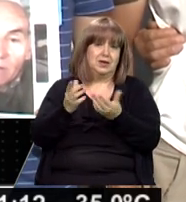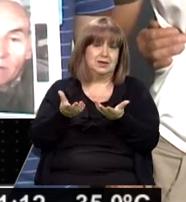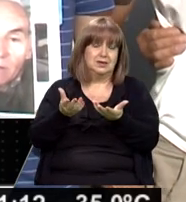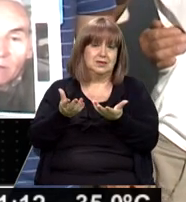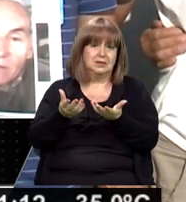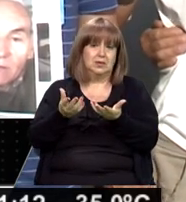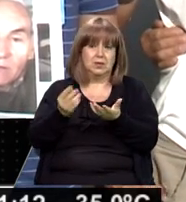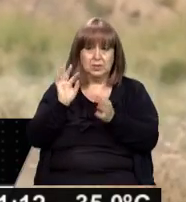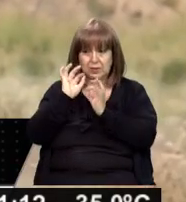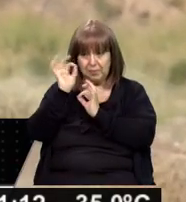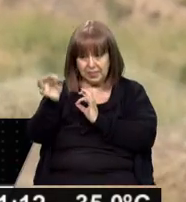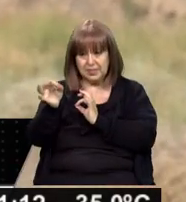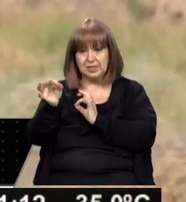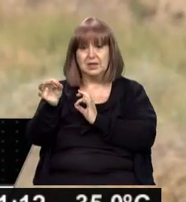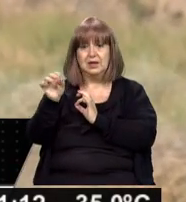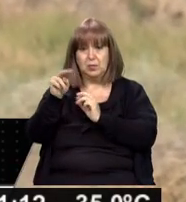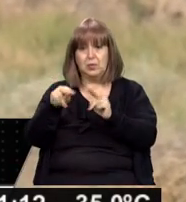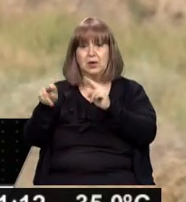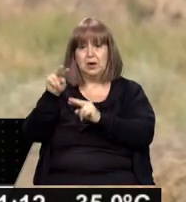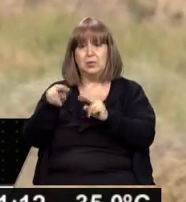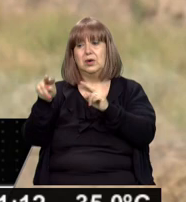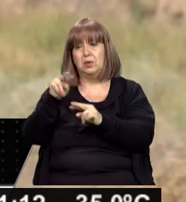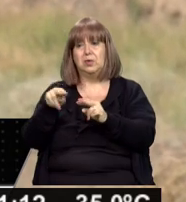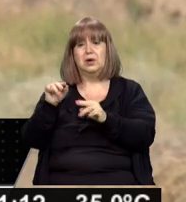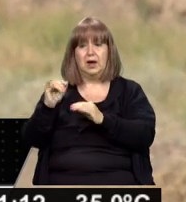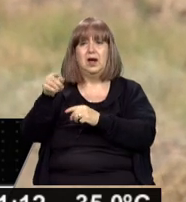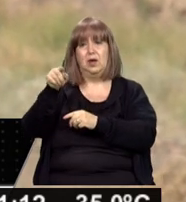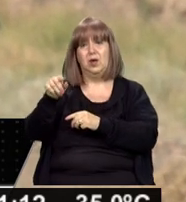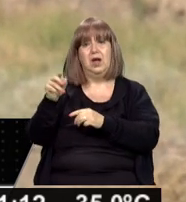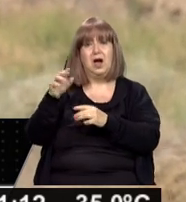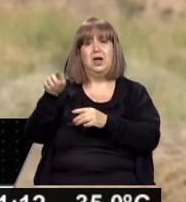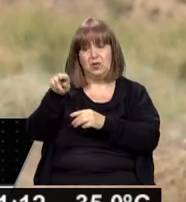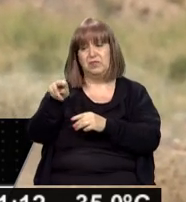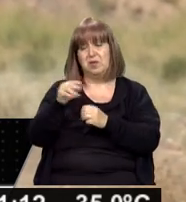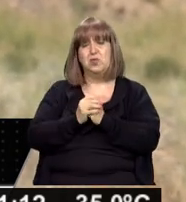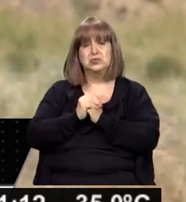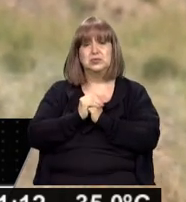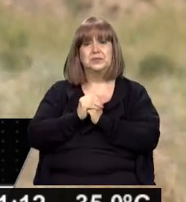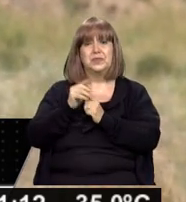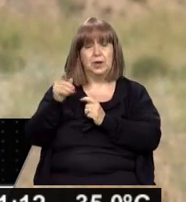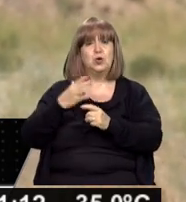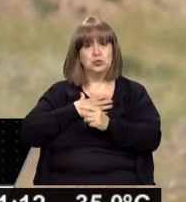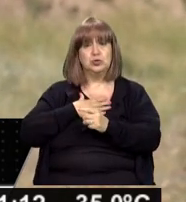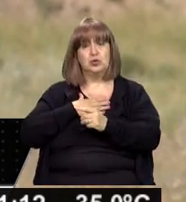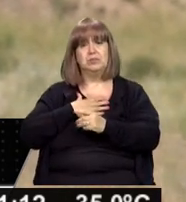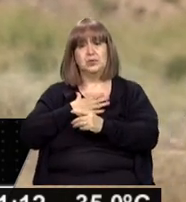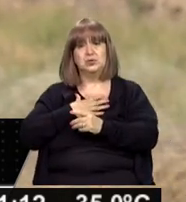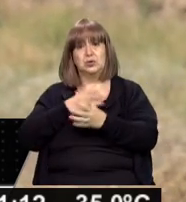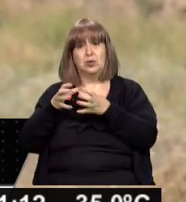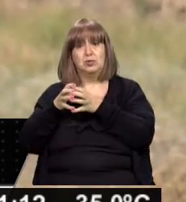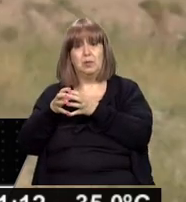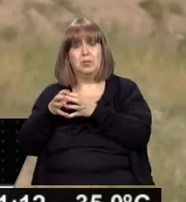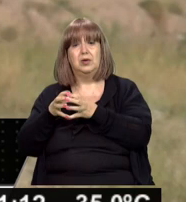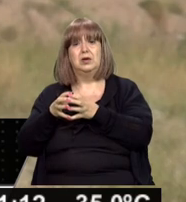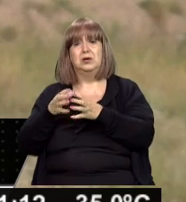no queda otra que salir y arrancar y ver qué pasaba y bueno, nos encontramos con esto. Nosotros mismos encontramos a Salazar y bueno,